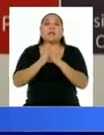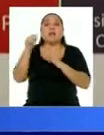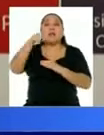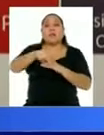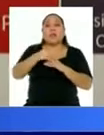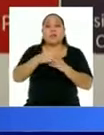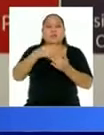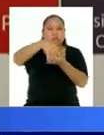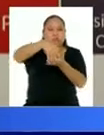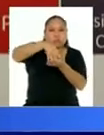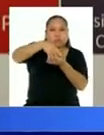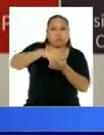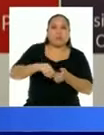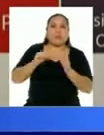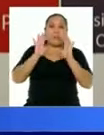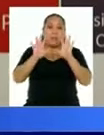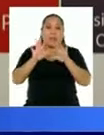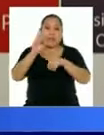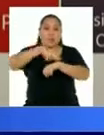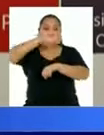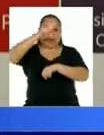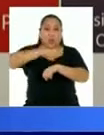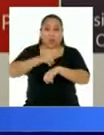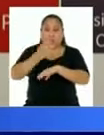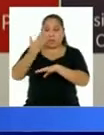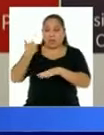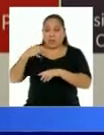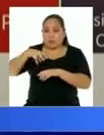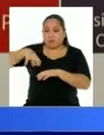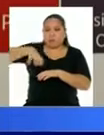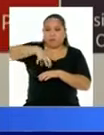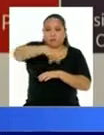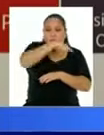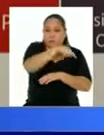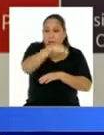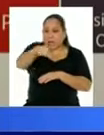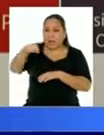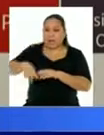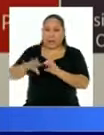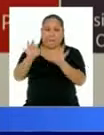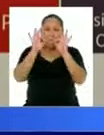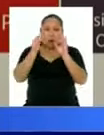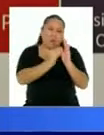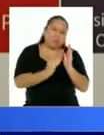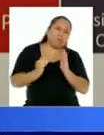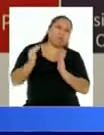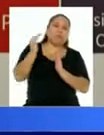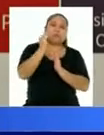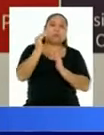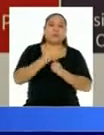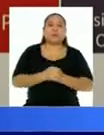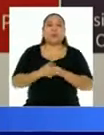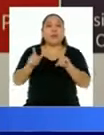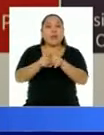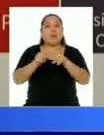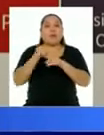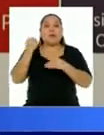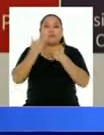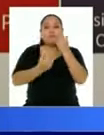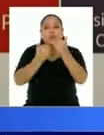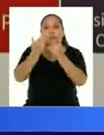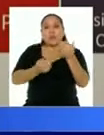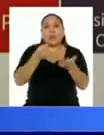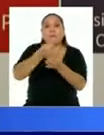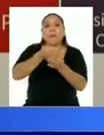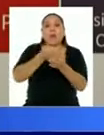pobreza extrema de las 10 regiones inicialmente declaradas en nivel extremo. También tenemos un importante avance en el